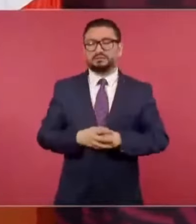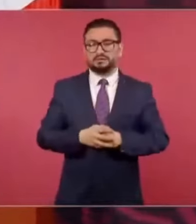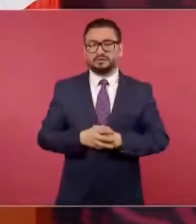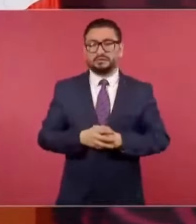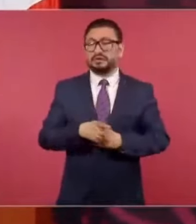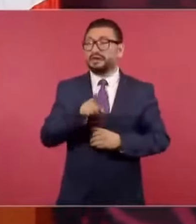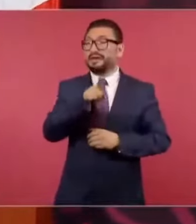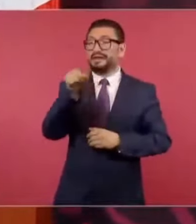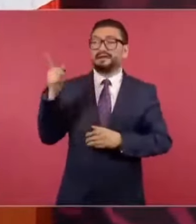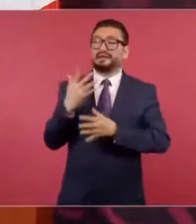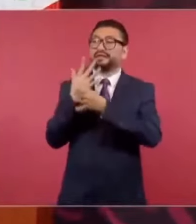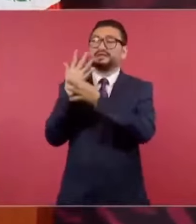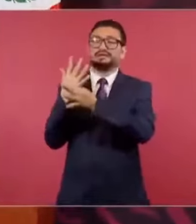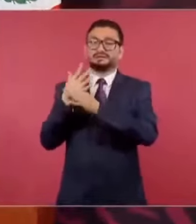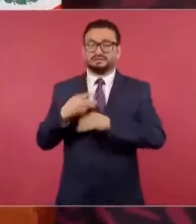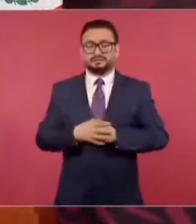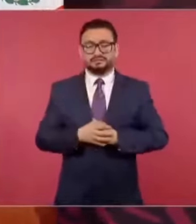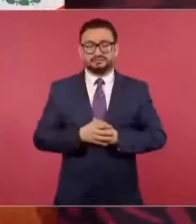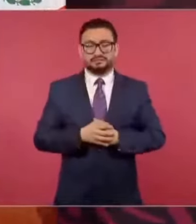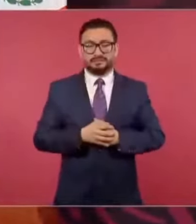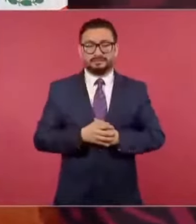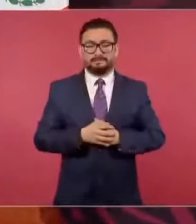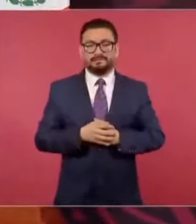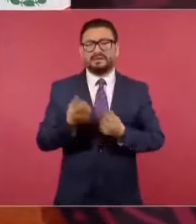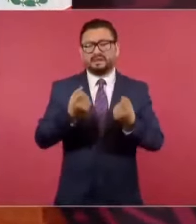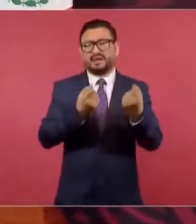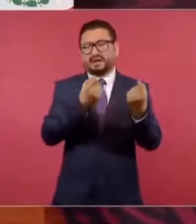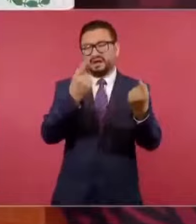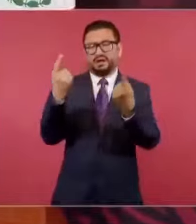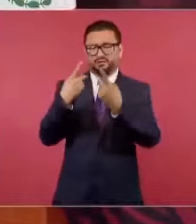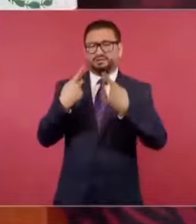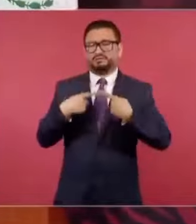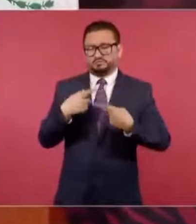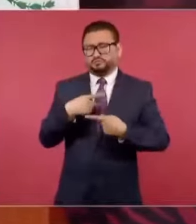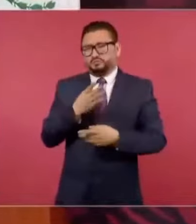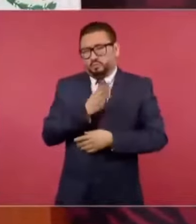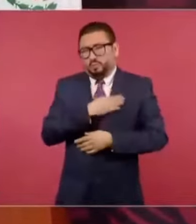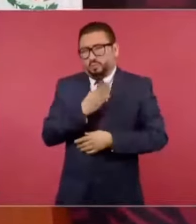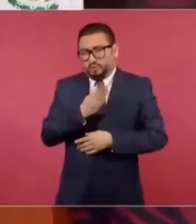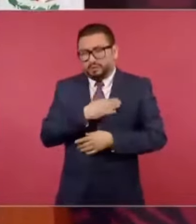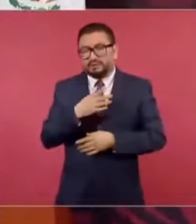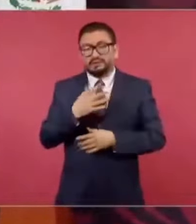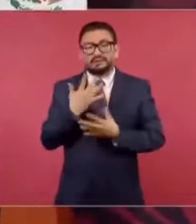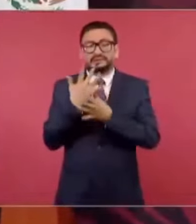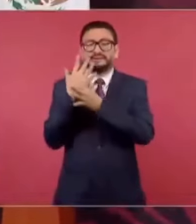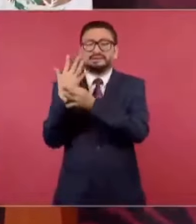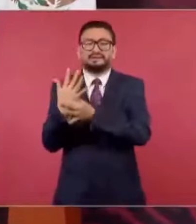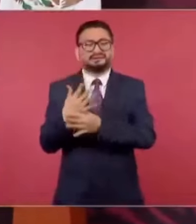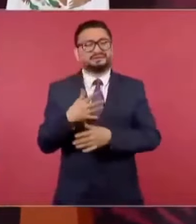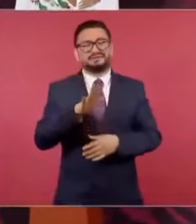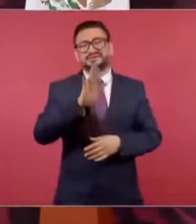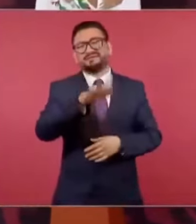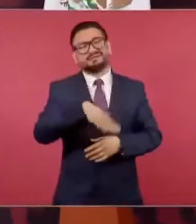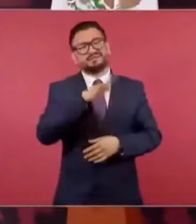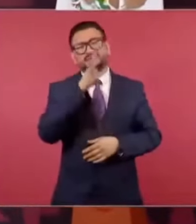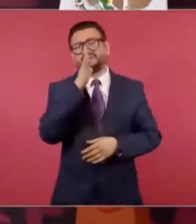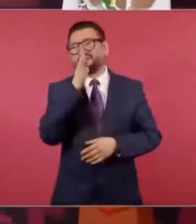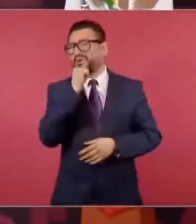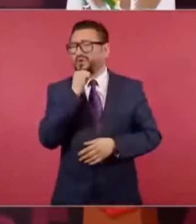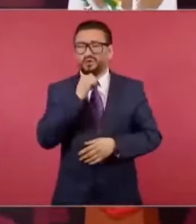nos decían, algunos de buena fe, nos decían no se va a poder nunca,